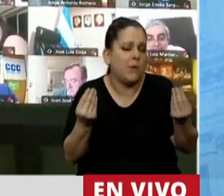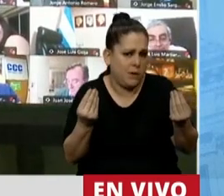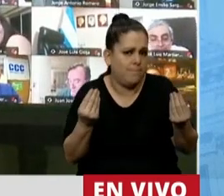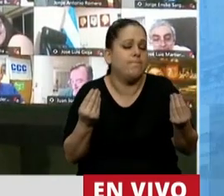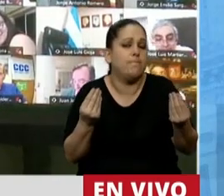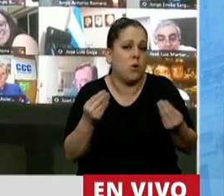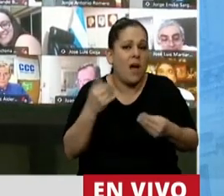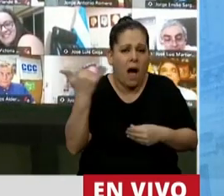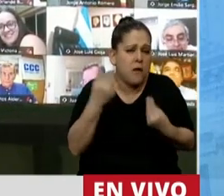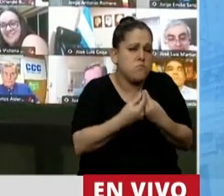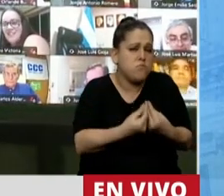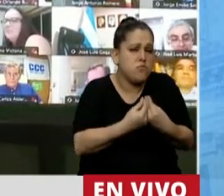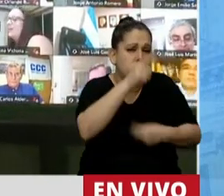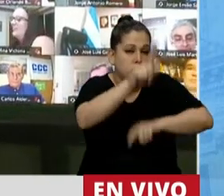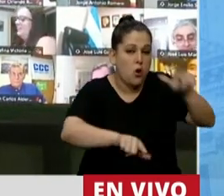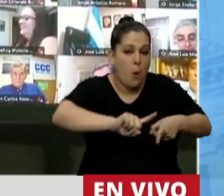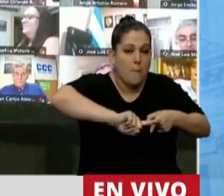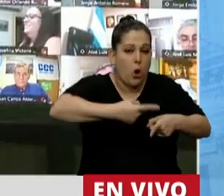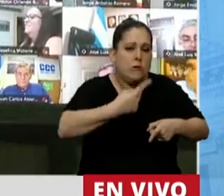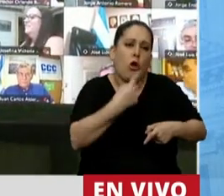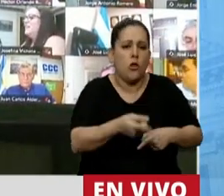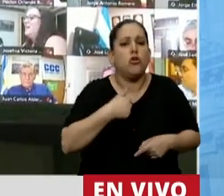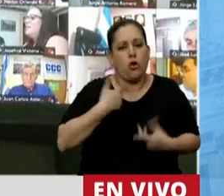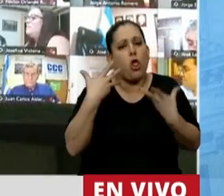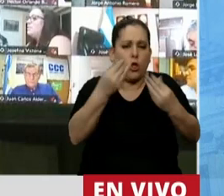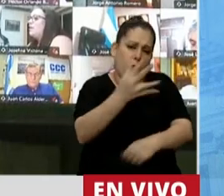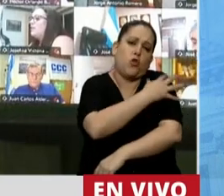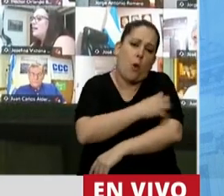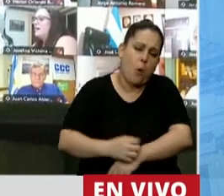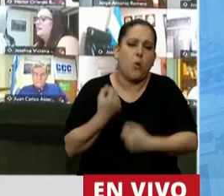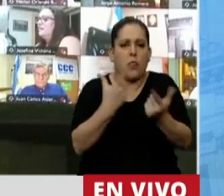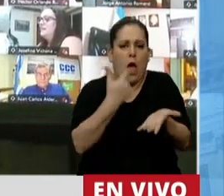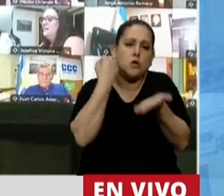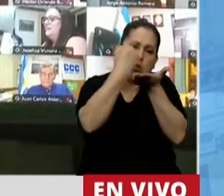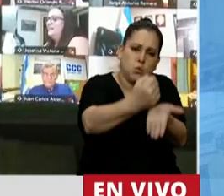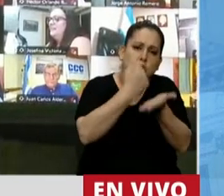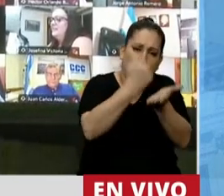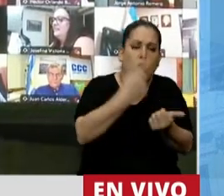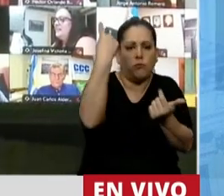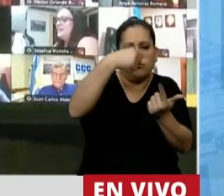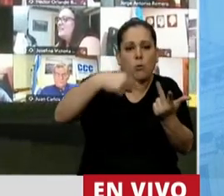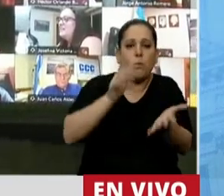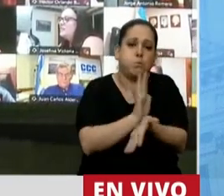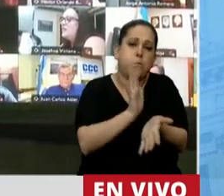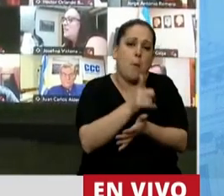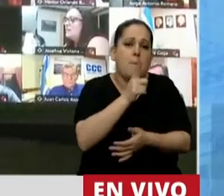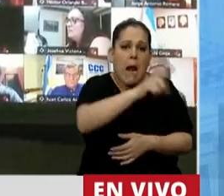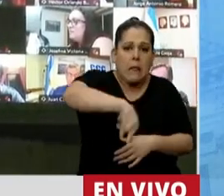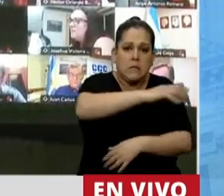Porque hay muchos políticos que dicen defender a los pobres otorgándoles subsidios, como si los pobres el